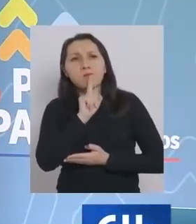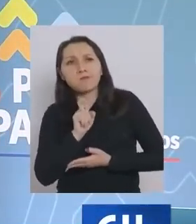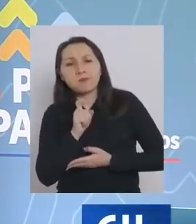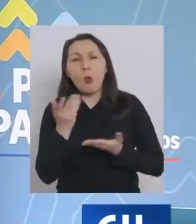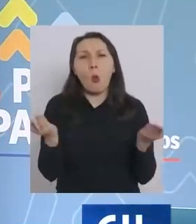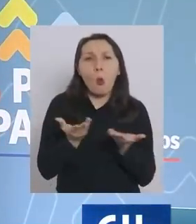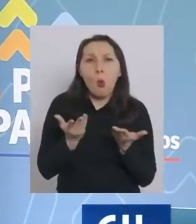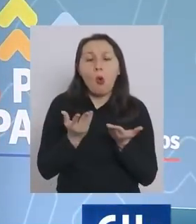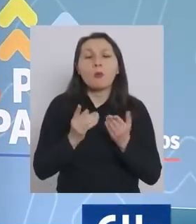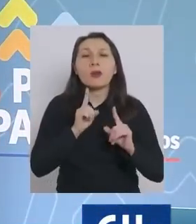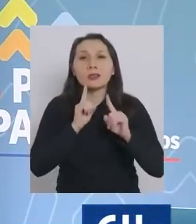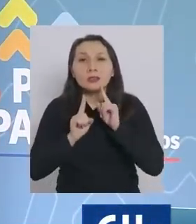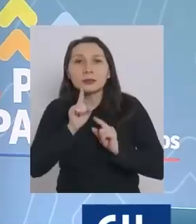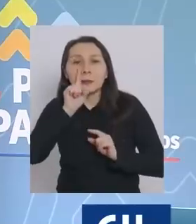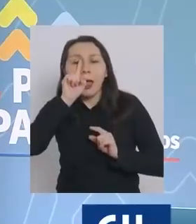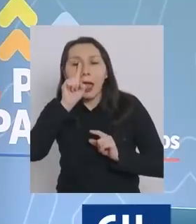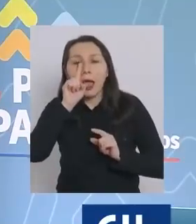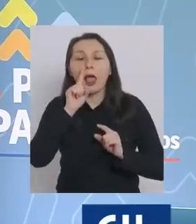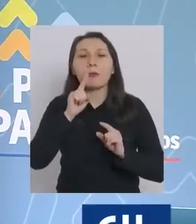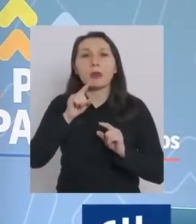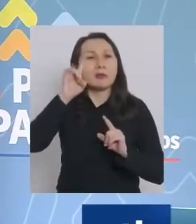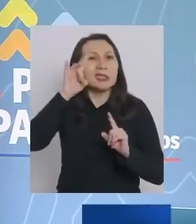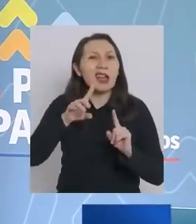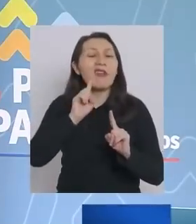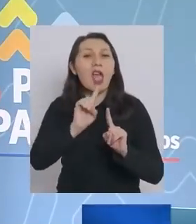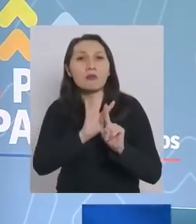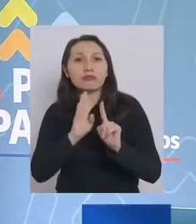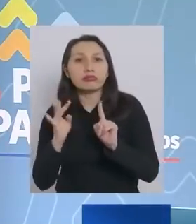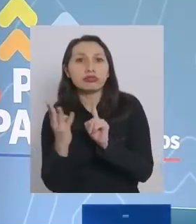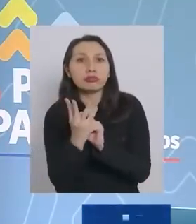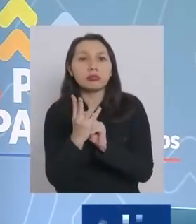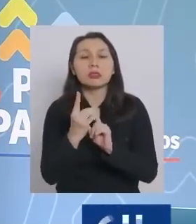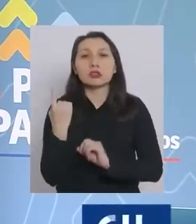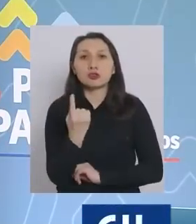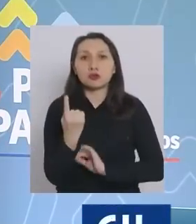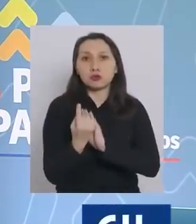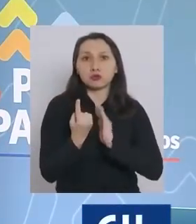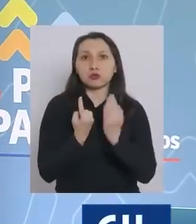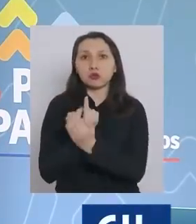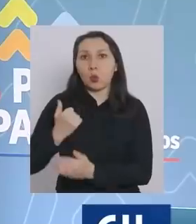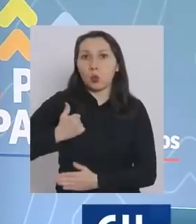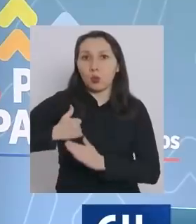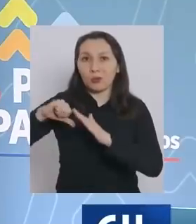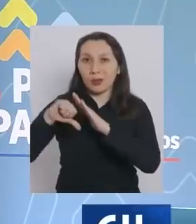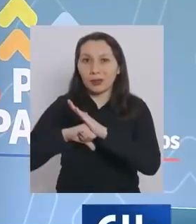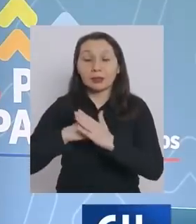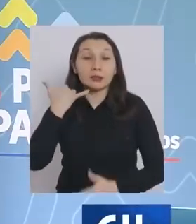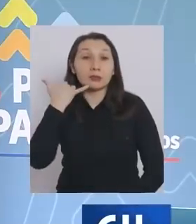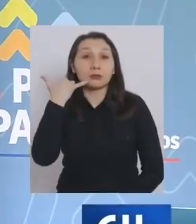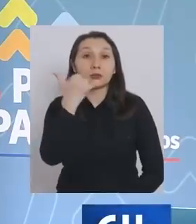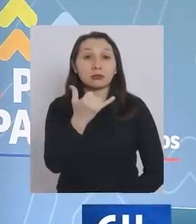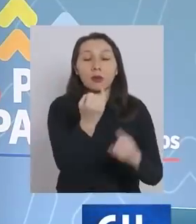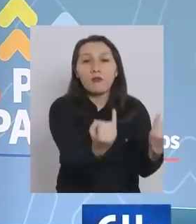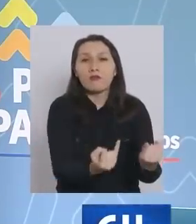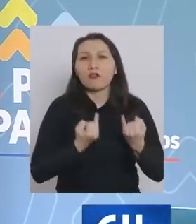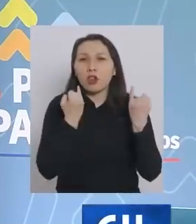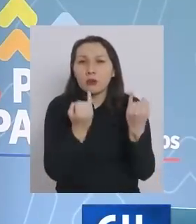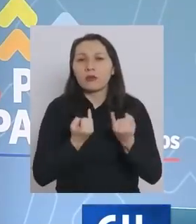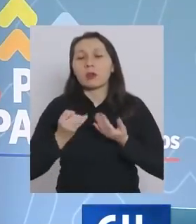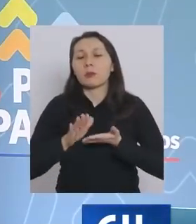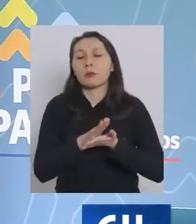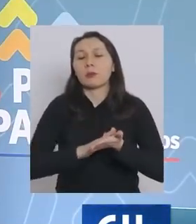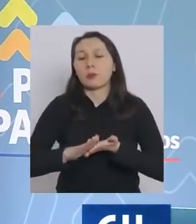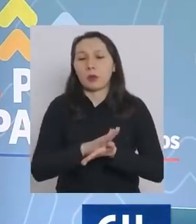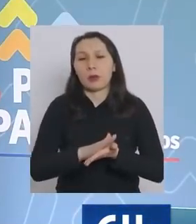estrategia de testeo, trazabilidad y aislamiento. En esta línea telefónica se entrega información, por ejemplo,